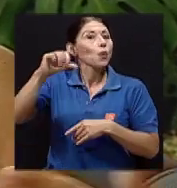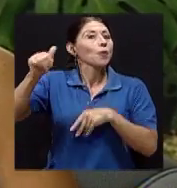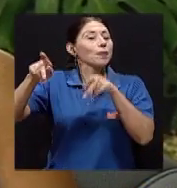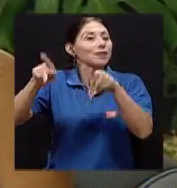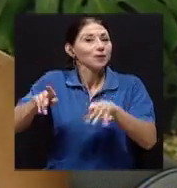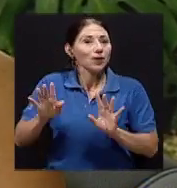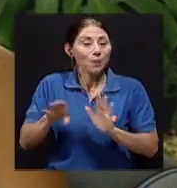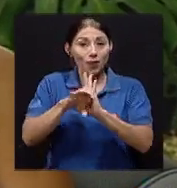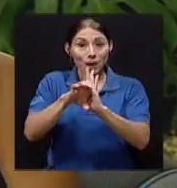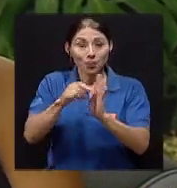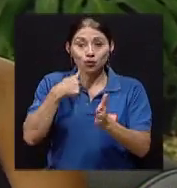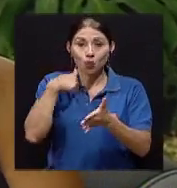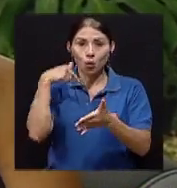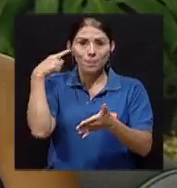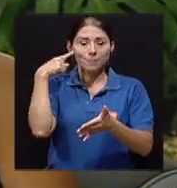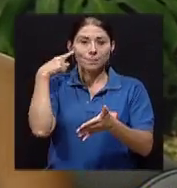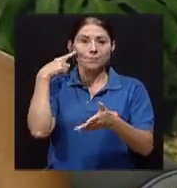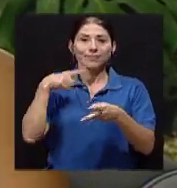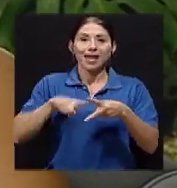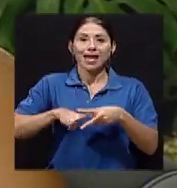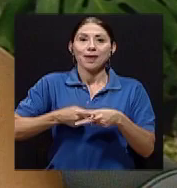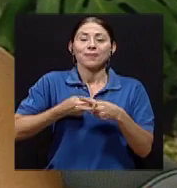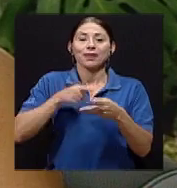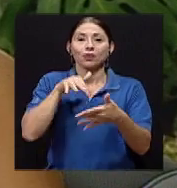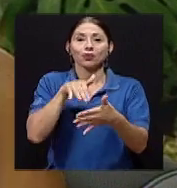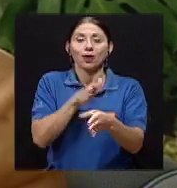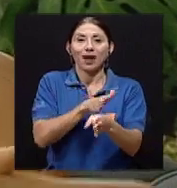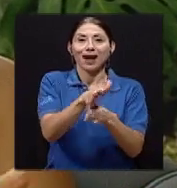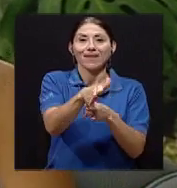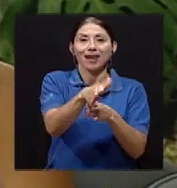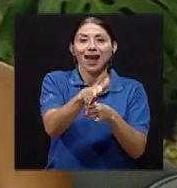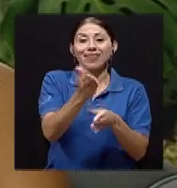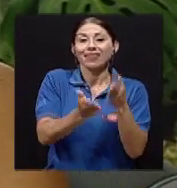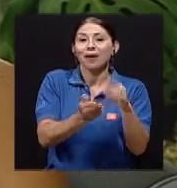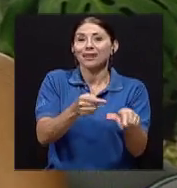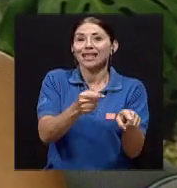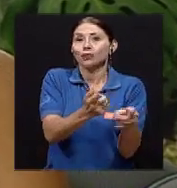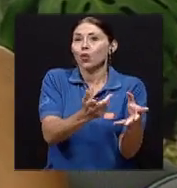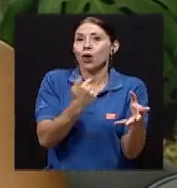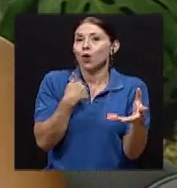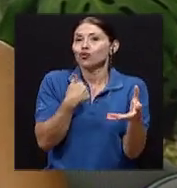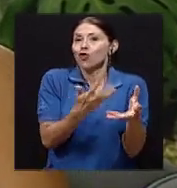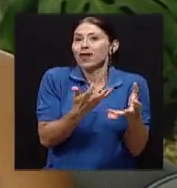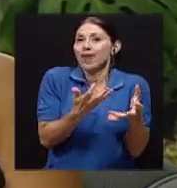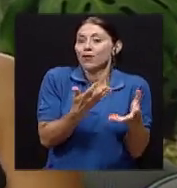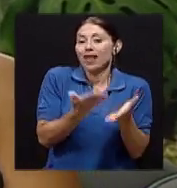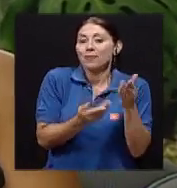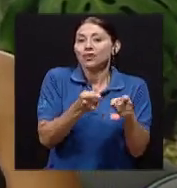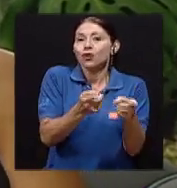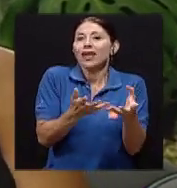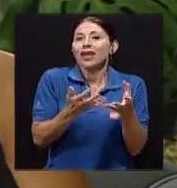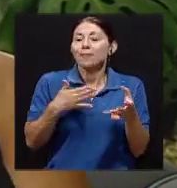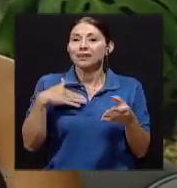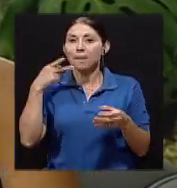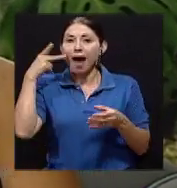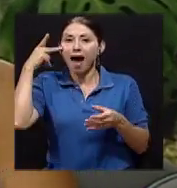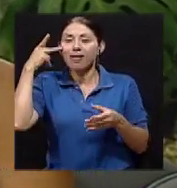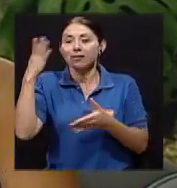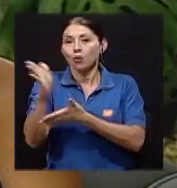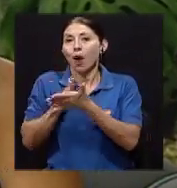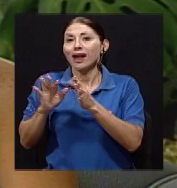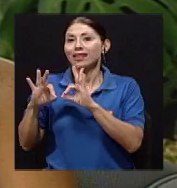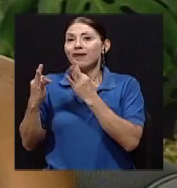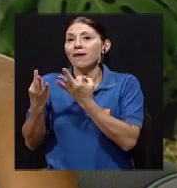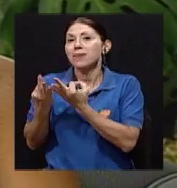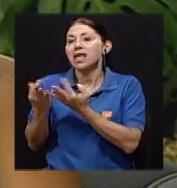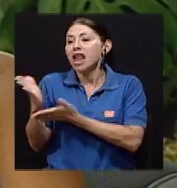empiece a estudiar una carrera que no es un sueño que me pertenece a mí, sino que tal vez a mis padres o algún familiar, porque de generación en generación todos